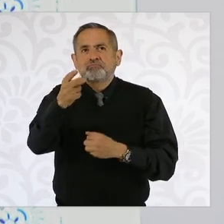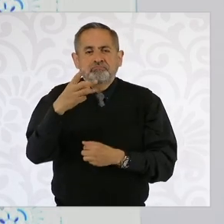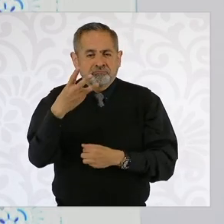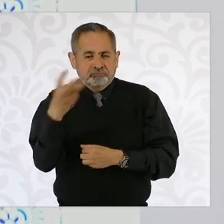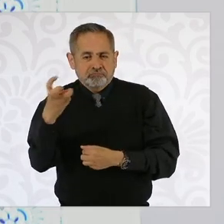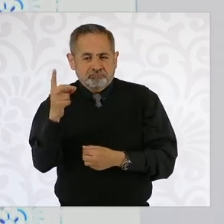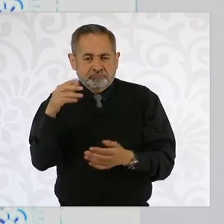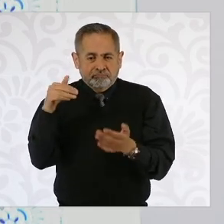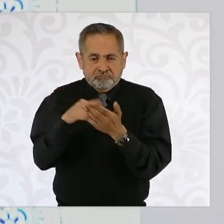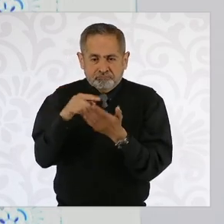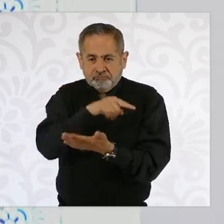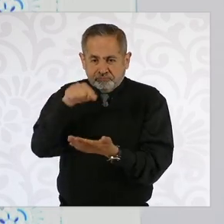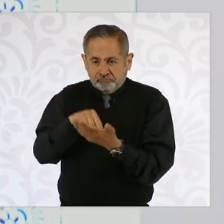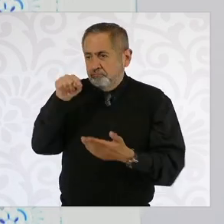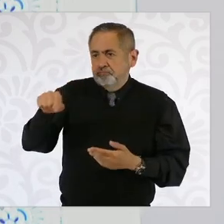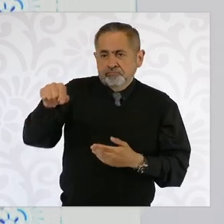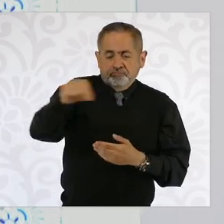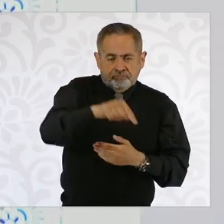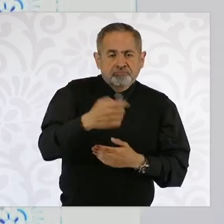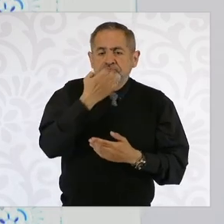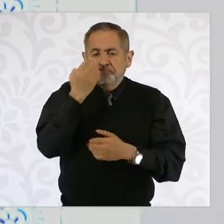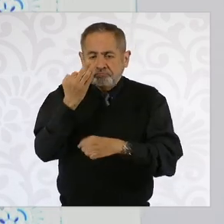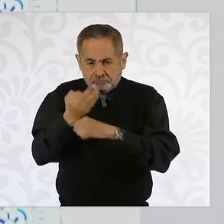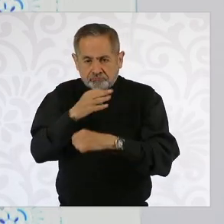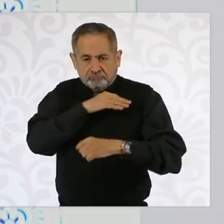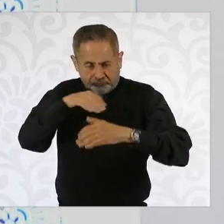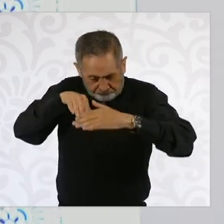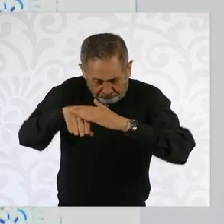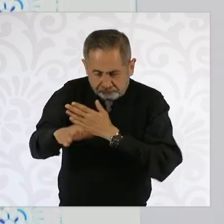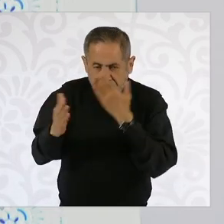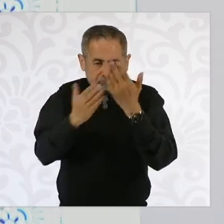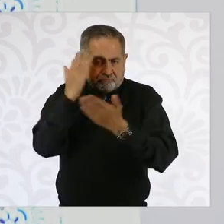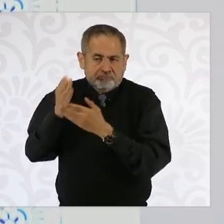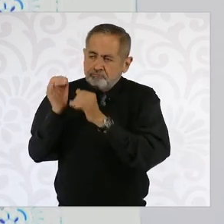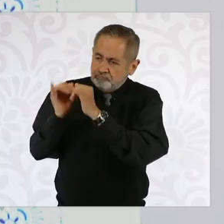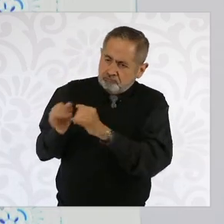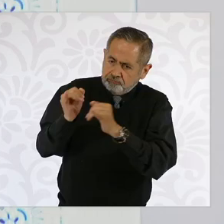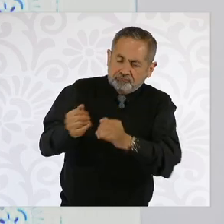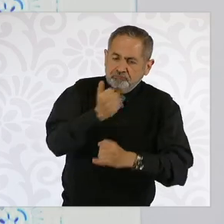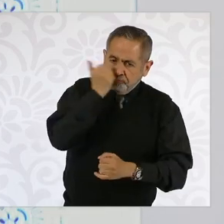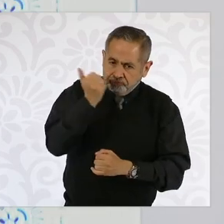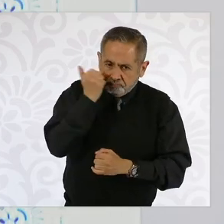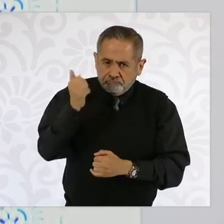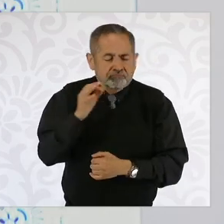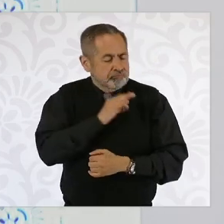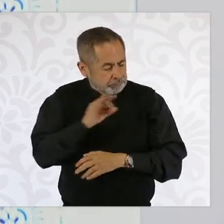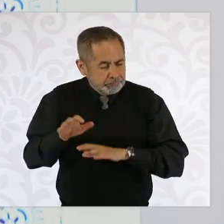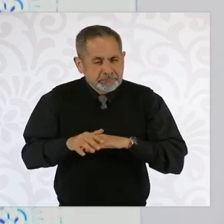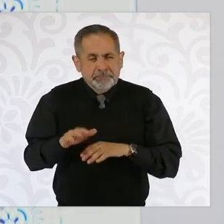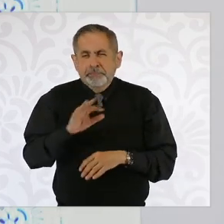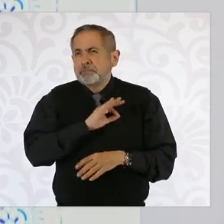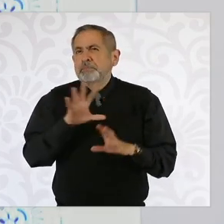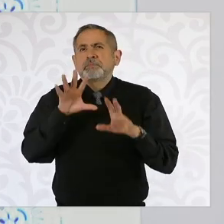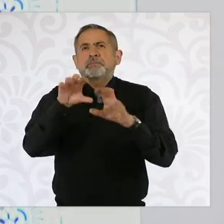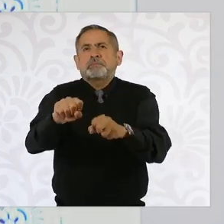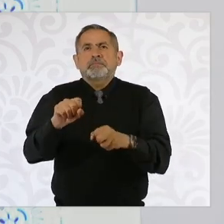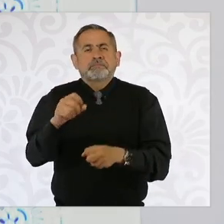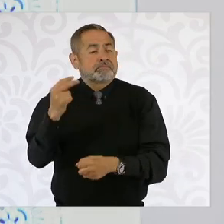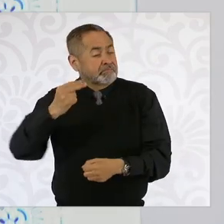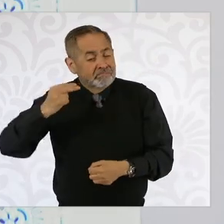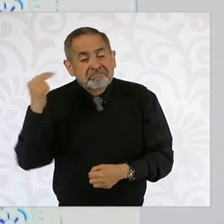mil espacios de las universidades y en realidad se requieren cerca de un millón